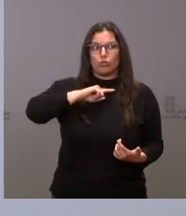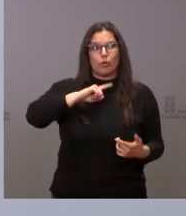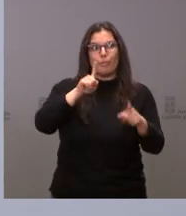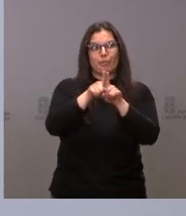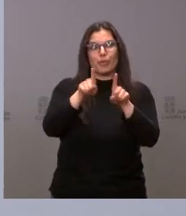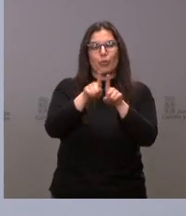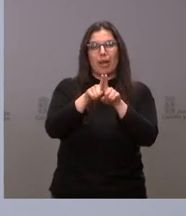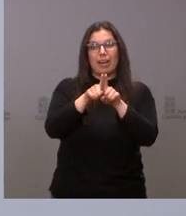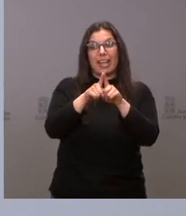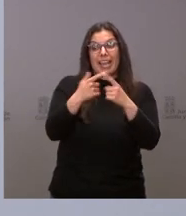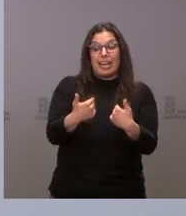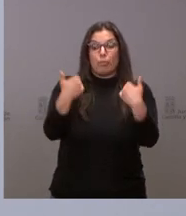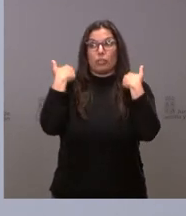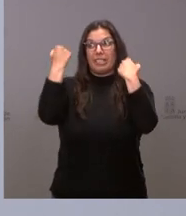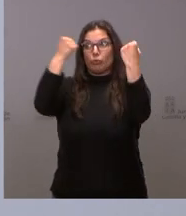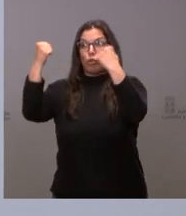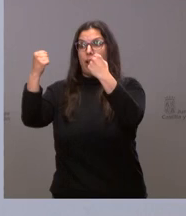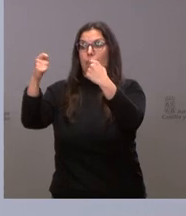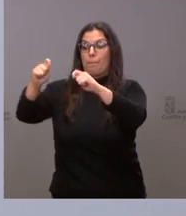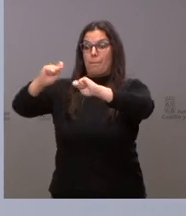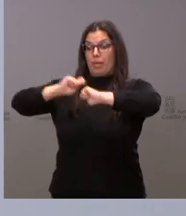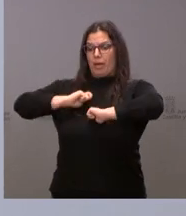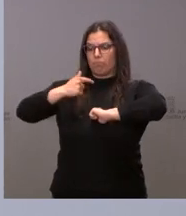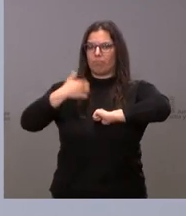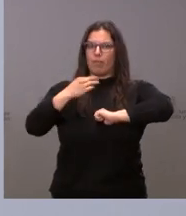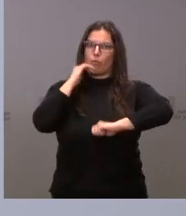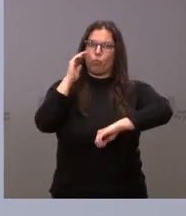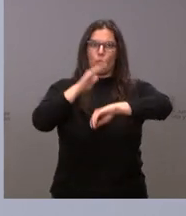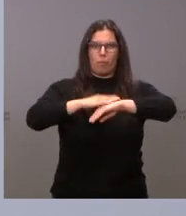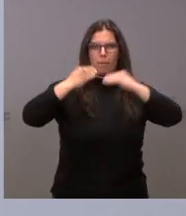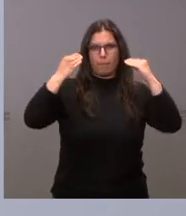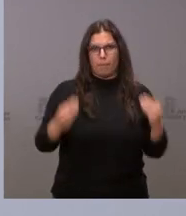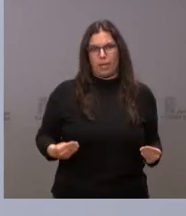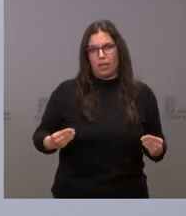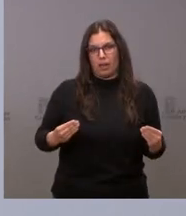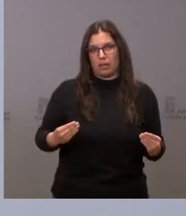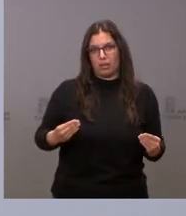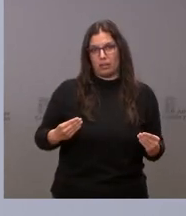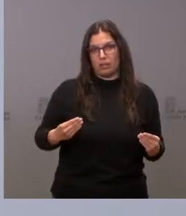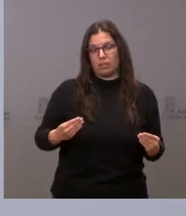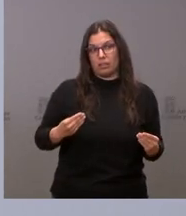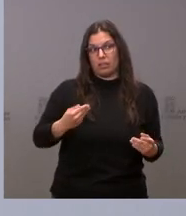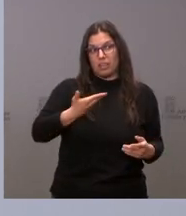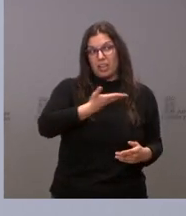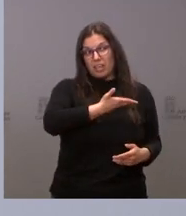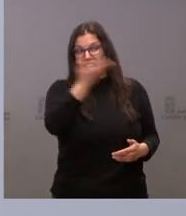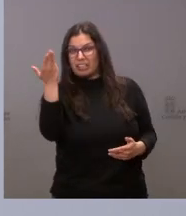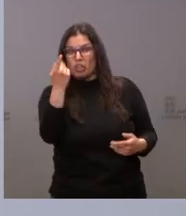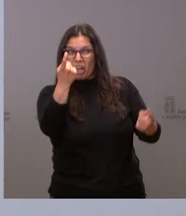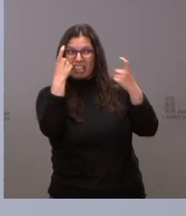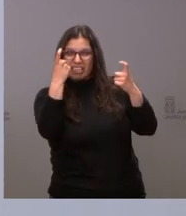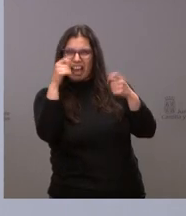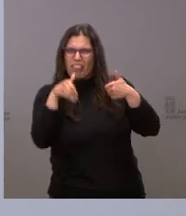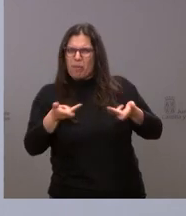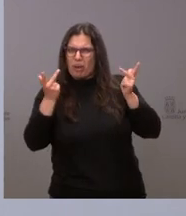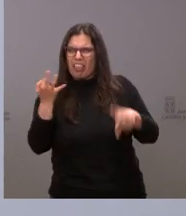responsabilidad institucional que tenemos. nadie nos va a dar lecciones de democracia a este